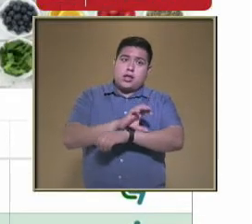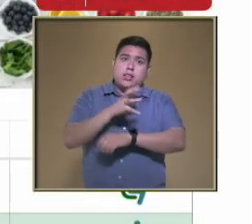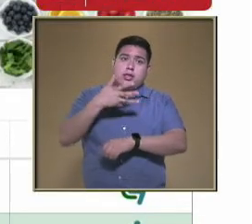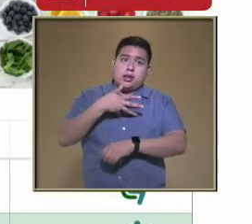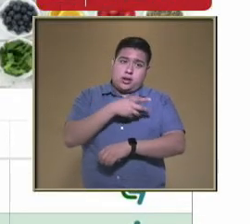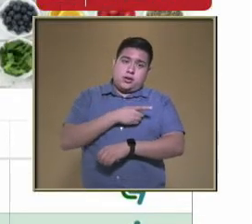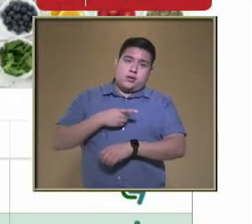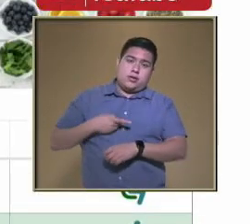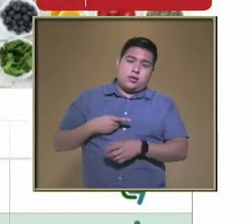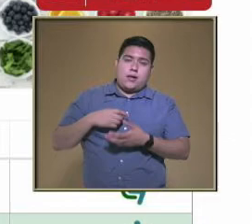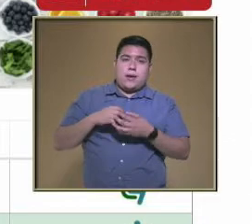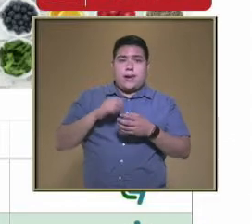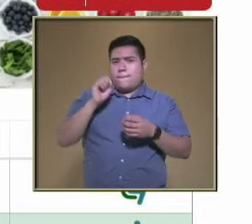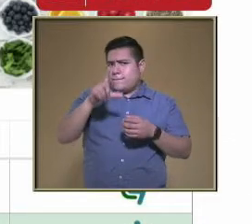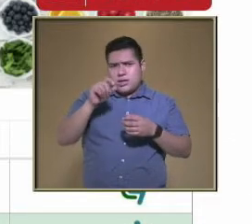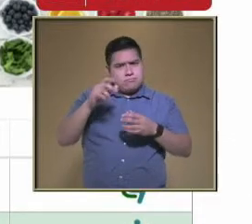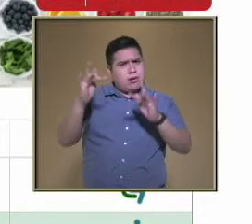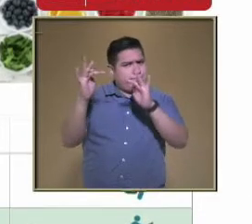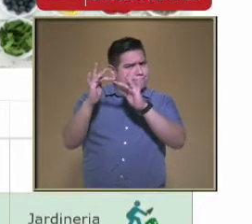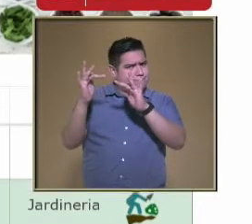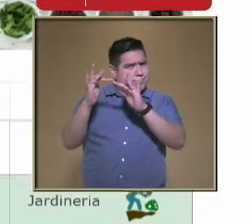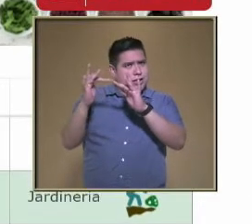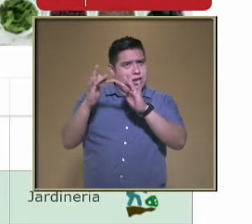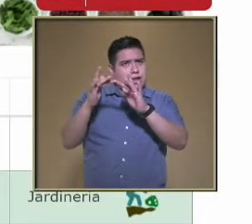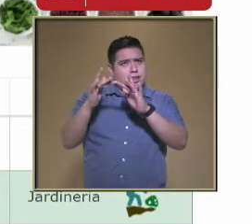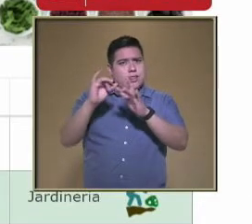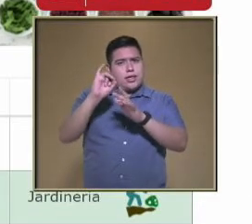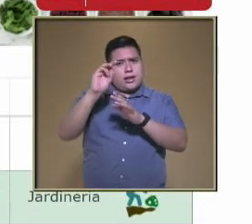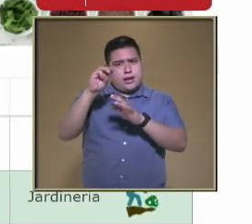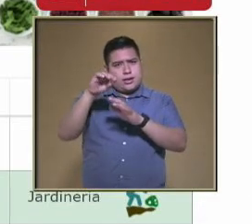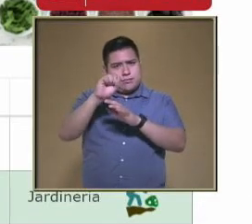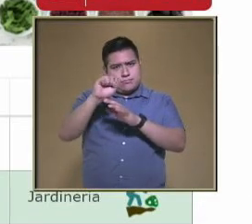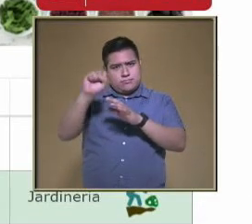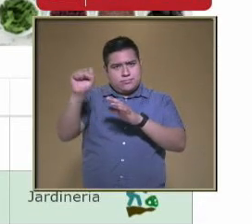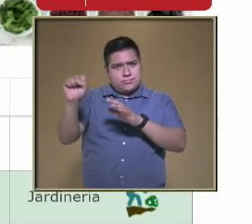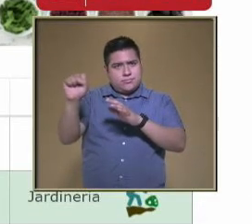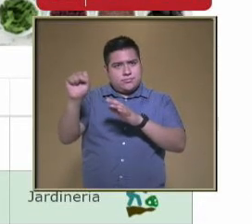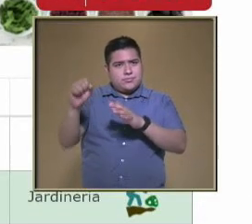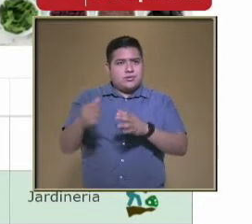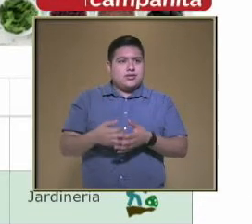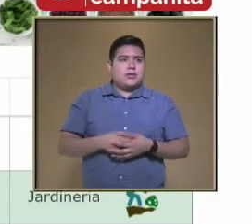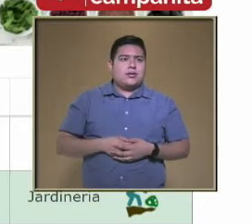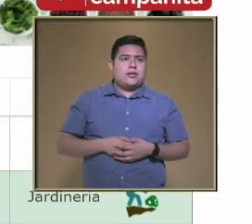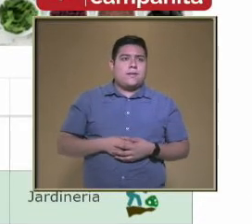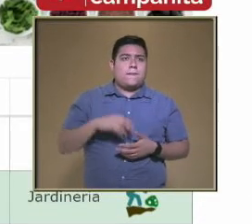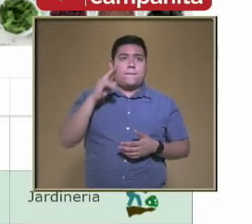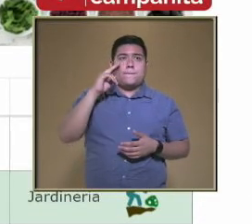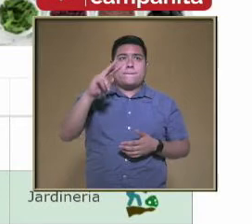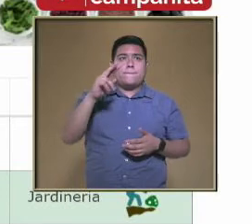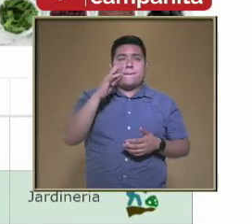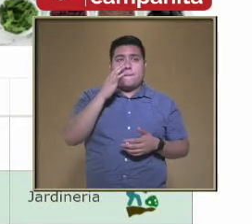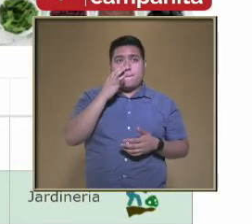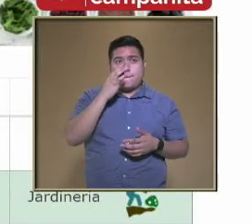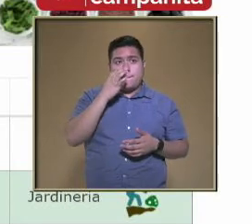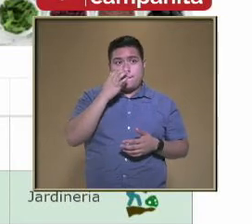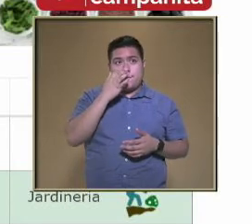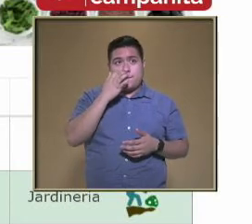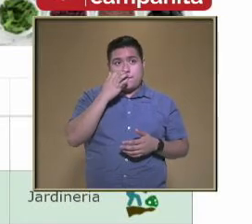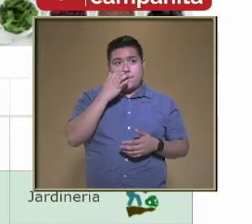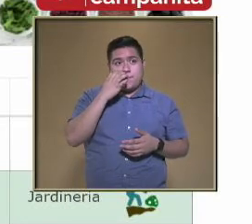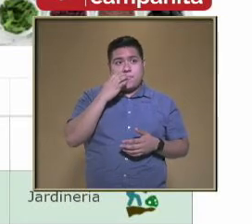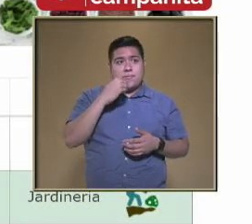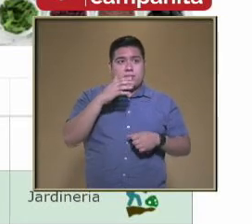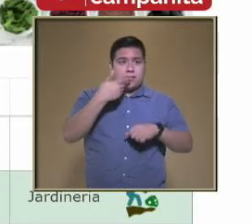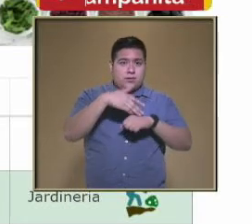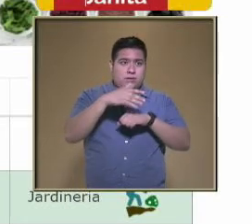Es en la misma página Que mencioné Del seguro Y está de la siguiente manera Ya que le das clic En calculador de